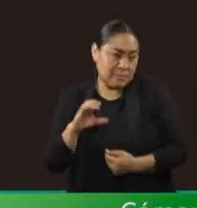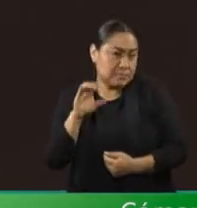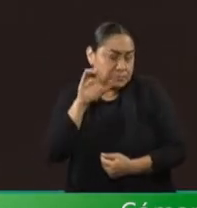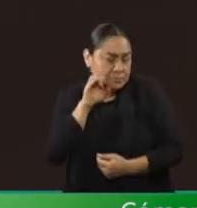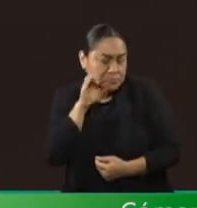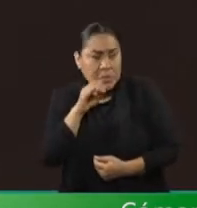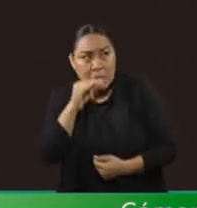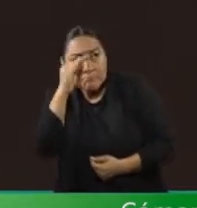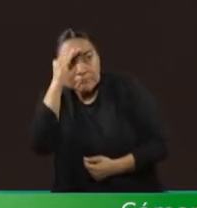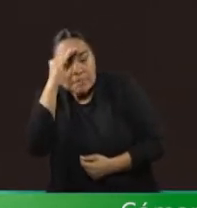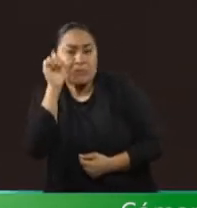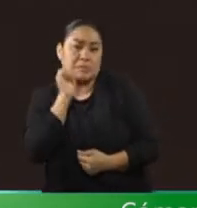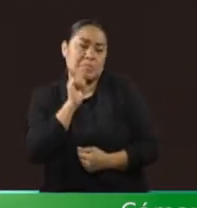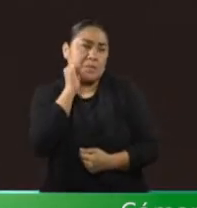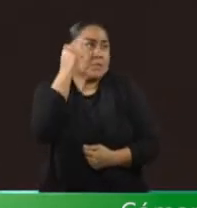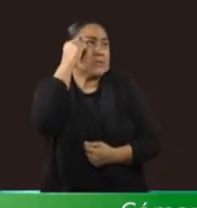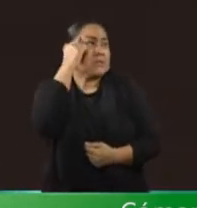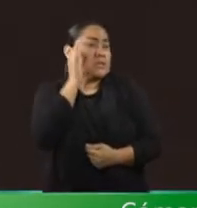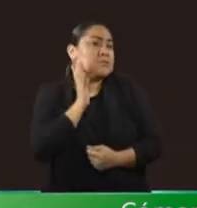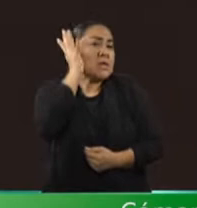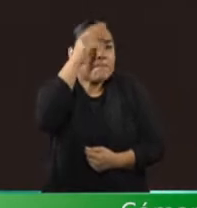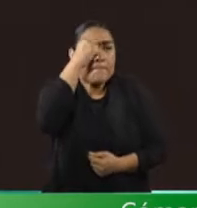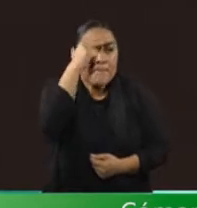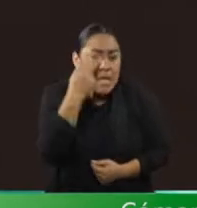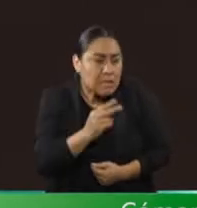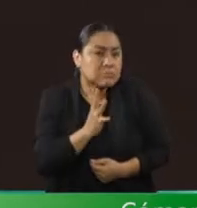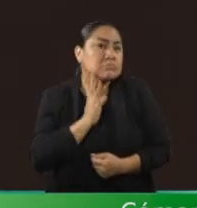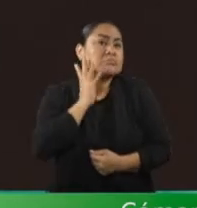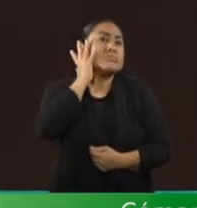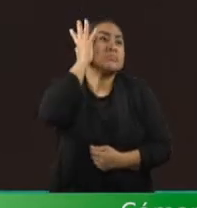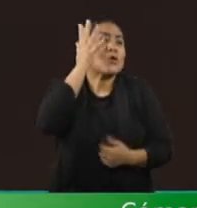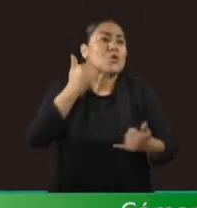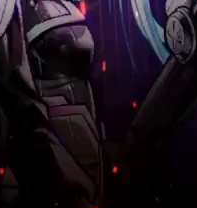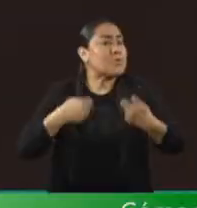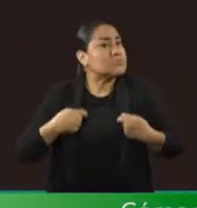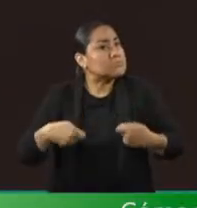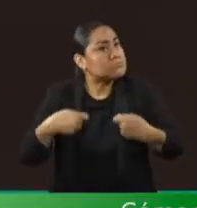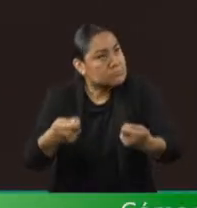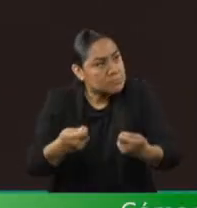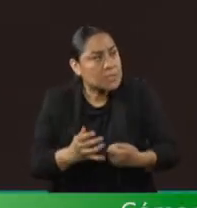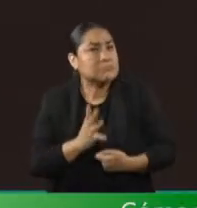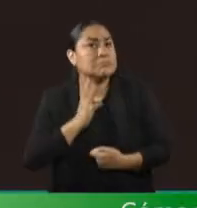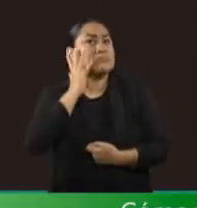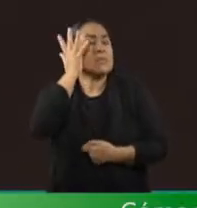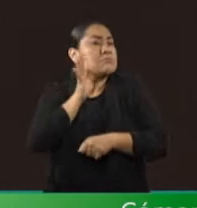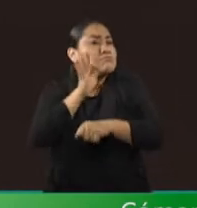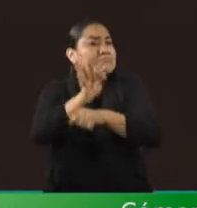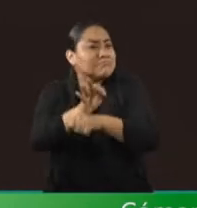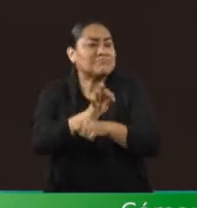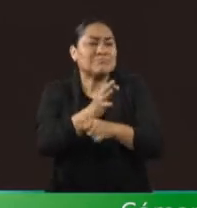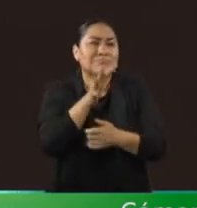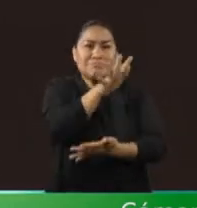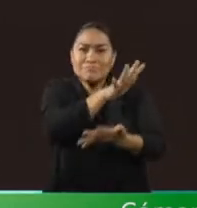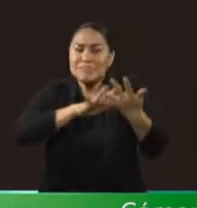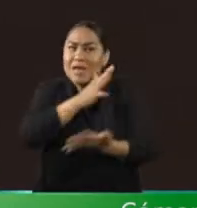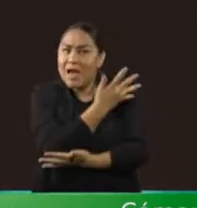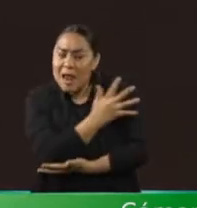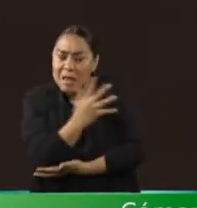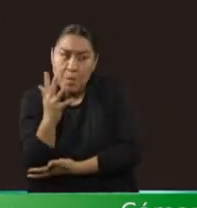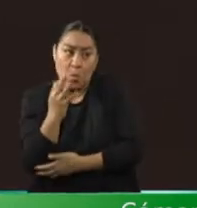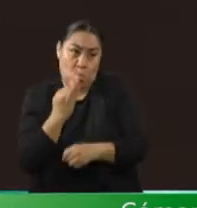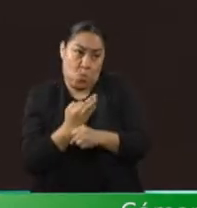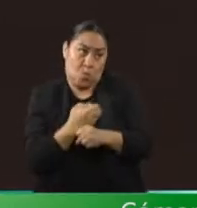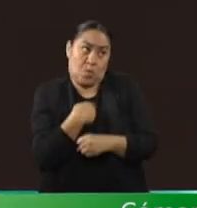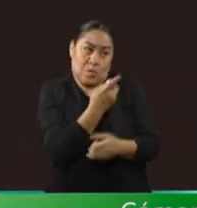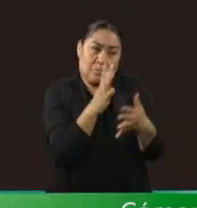estamos pensando en el futuro de México, en las próximas generaciones, pensamos en la justicia ambiental y hacemos un planteamiento claro